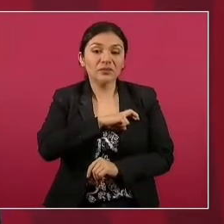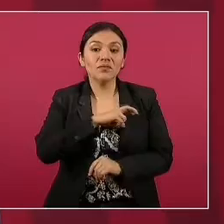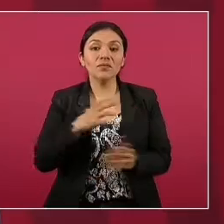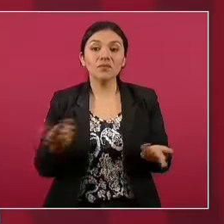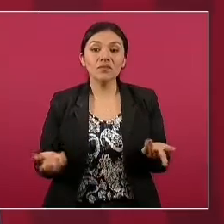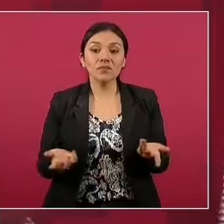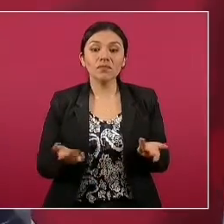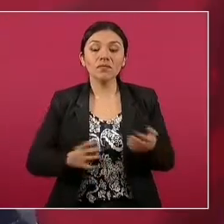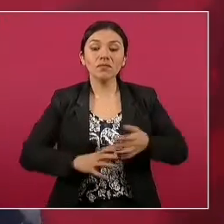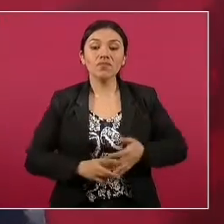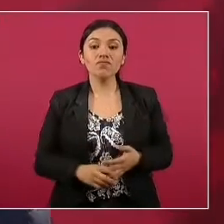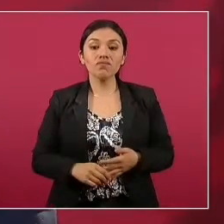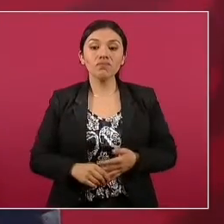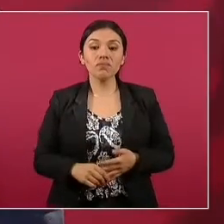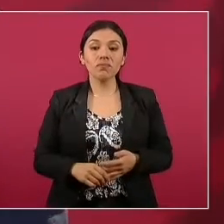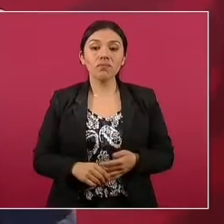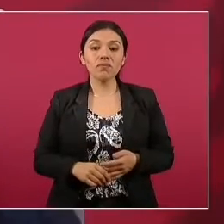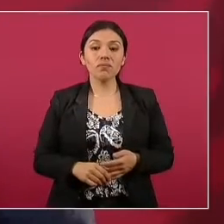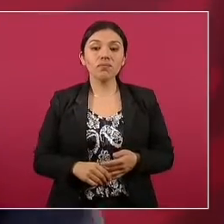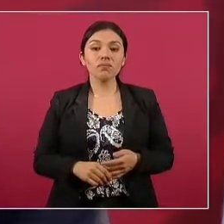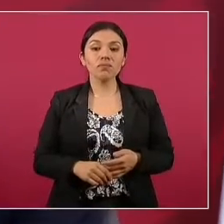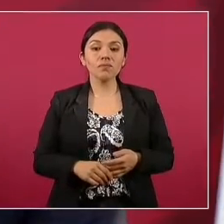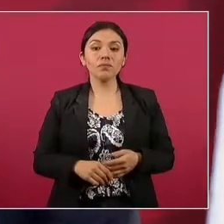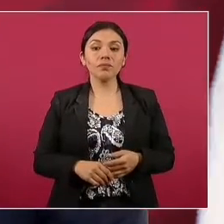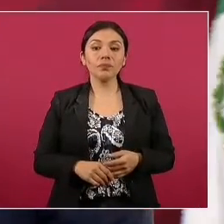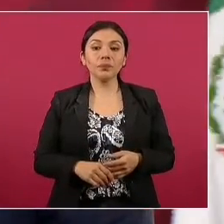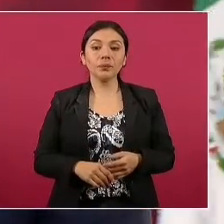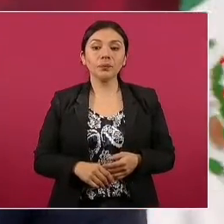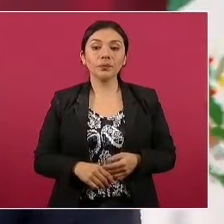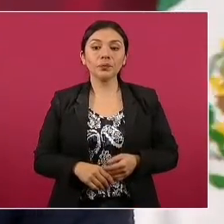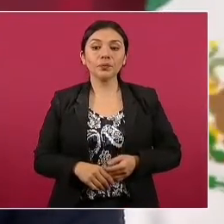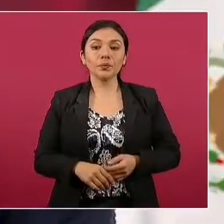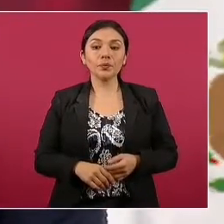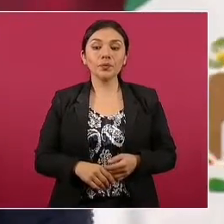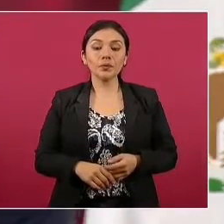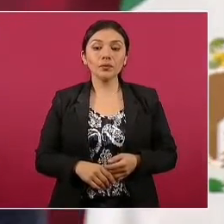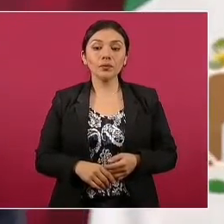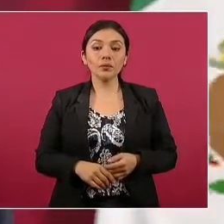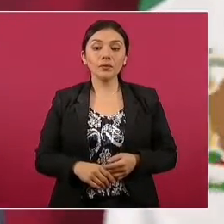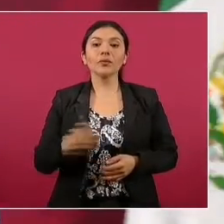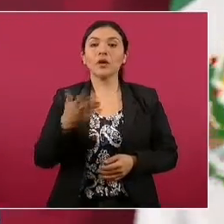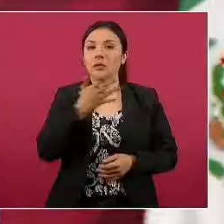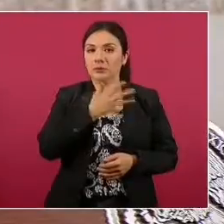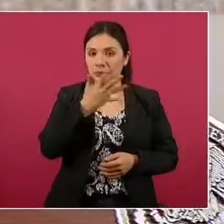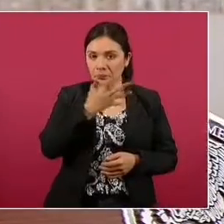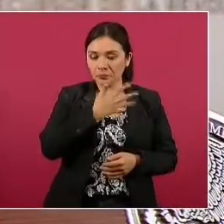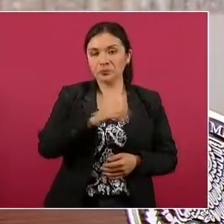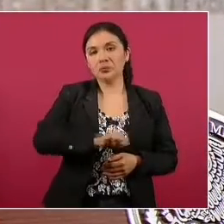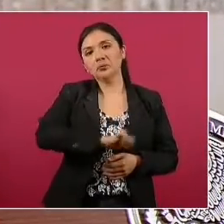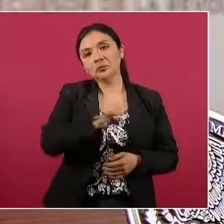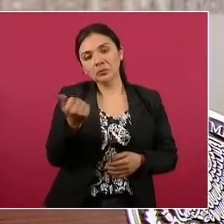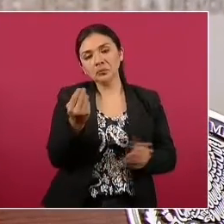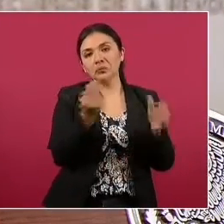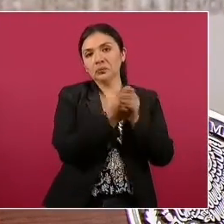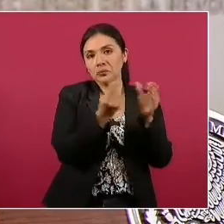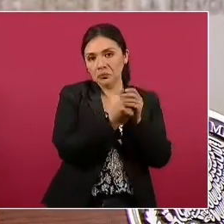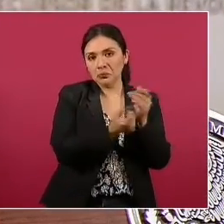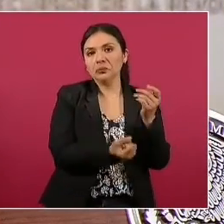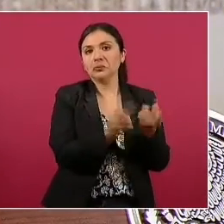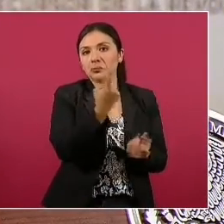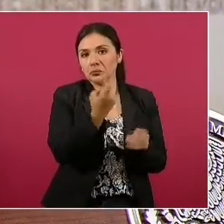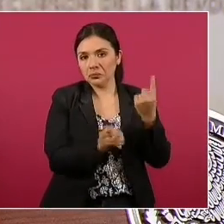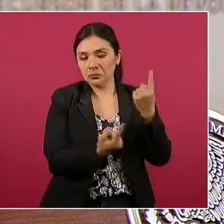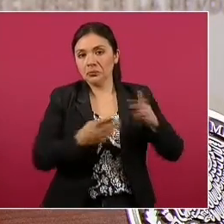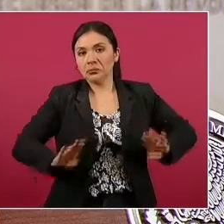hay casos de ese